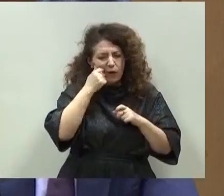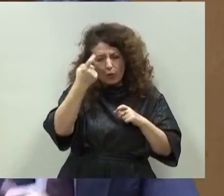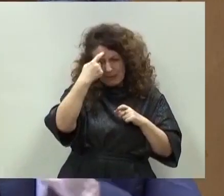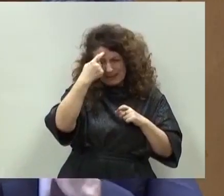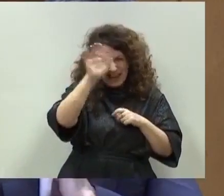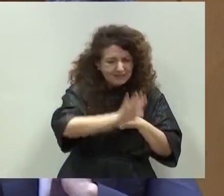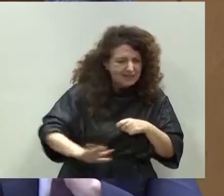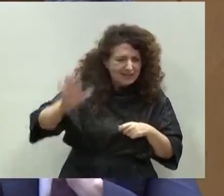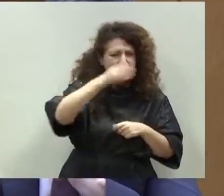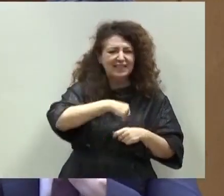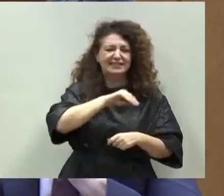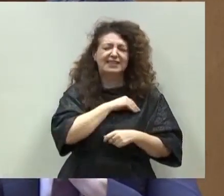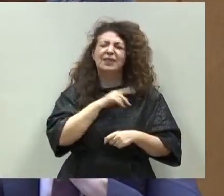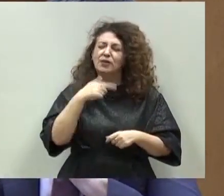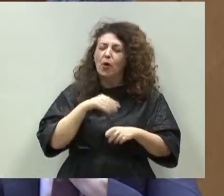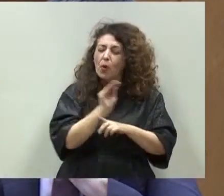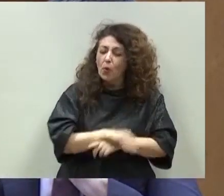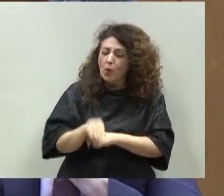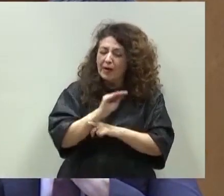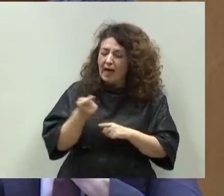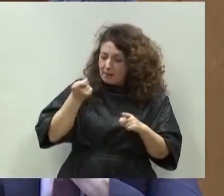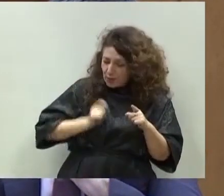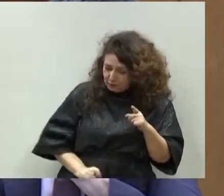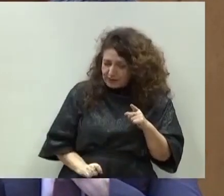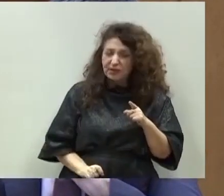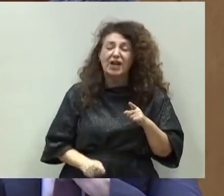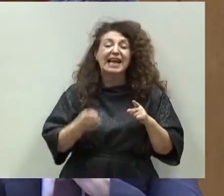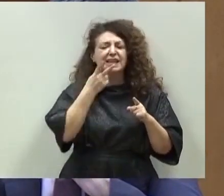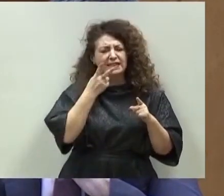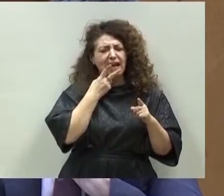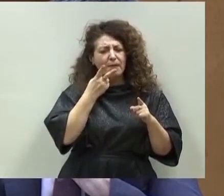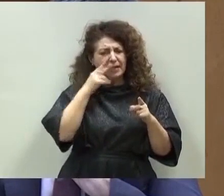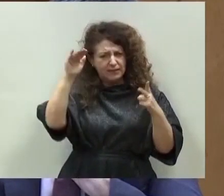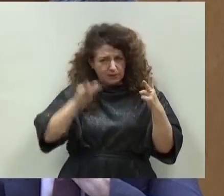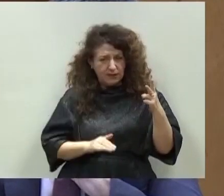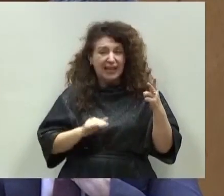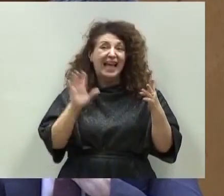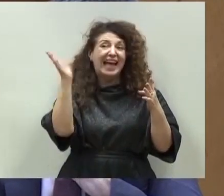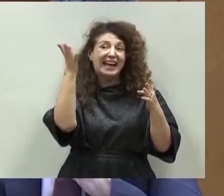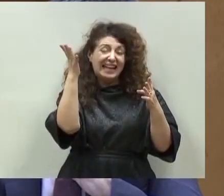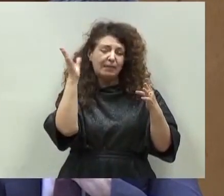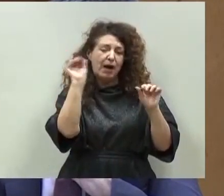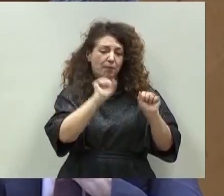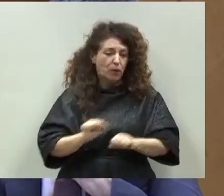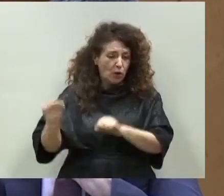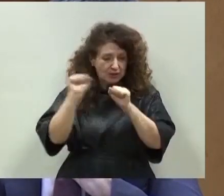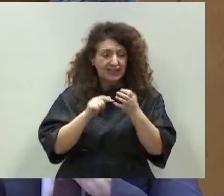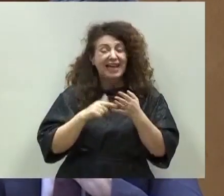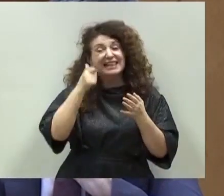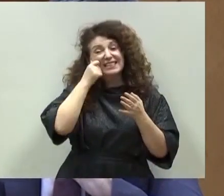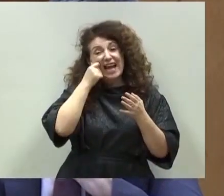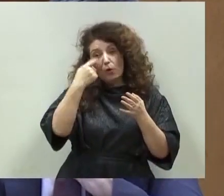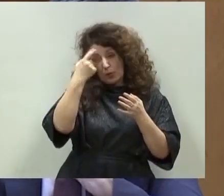Así que, señoría, vamos a cuidar a nuestros profesionales, vamos a disminuir el tabaquismo, vamos a proteger el clima, vamos a promocionar la salud mental